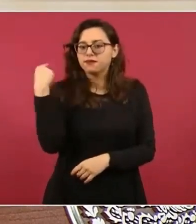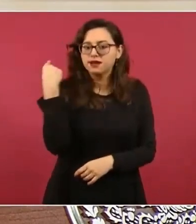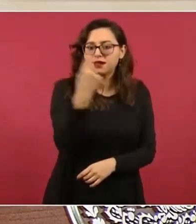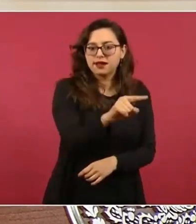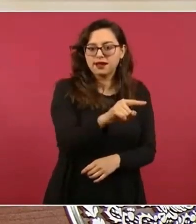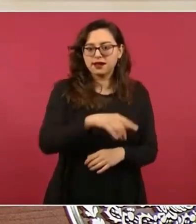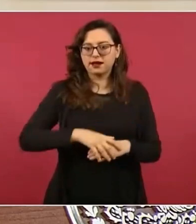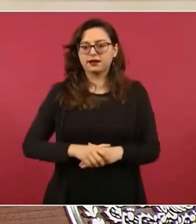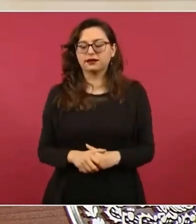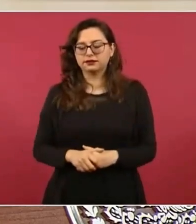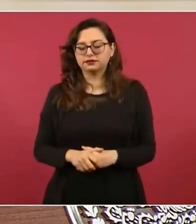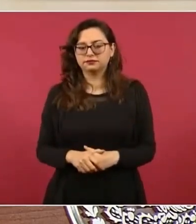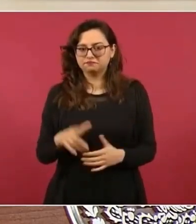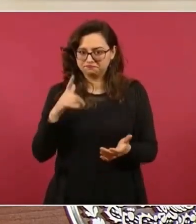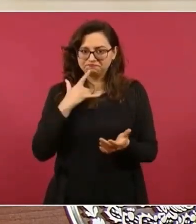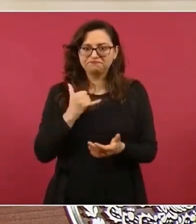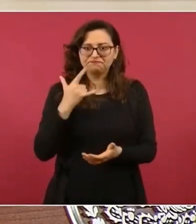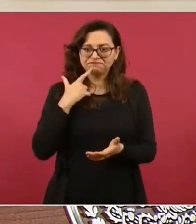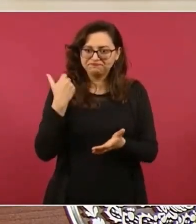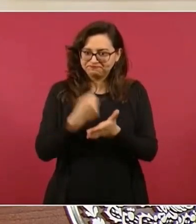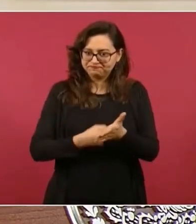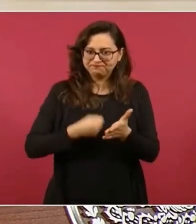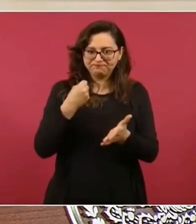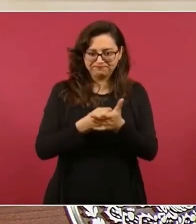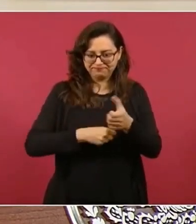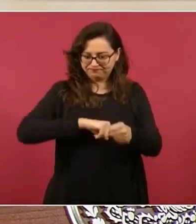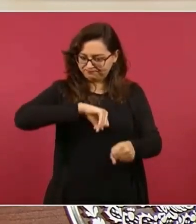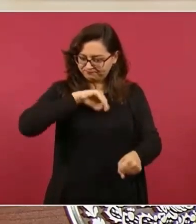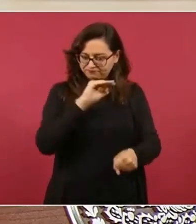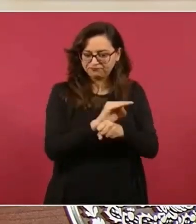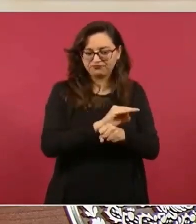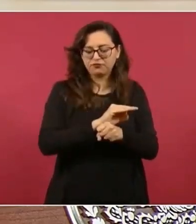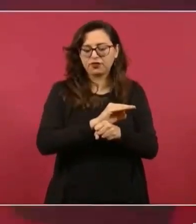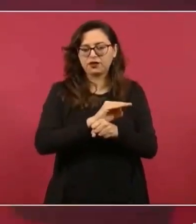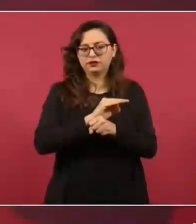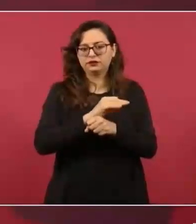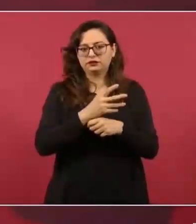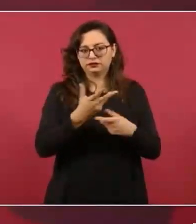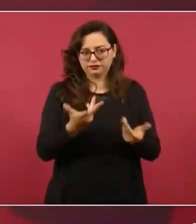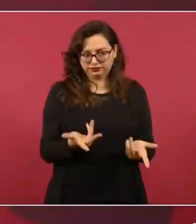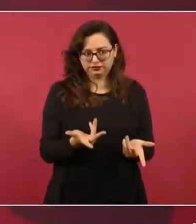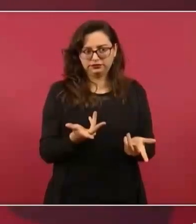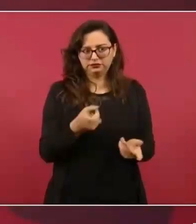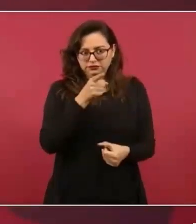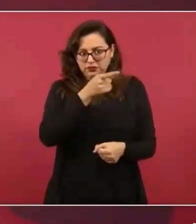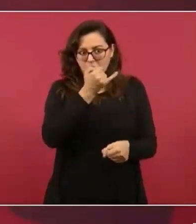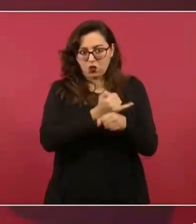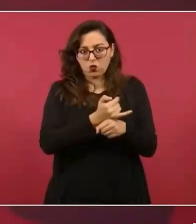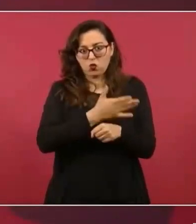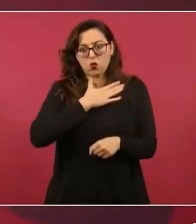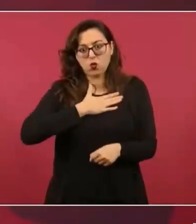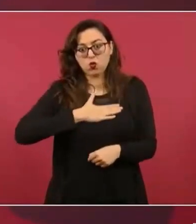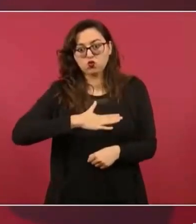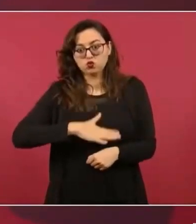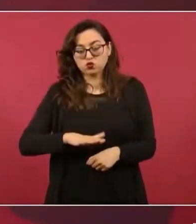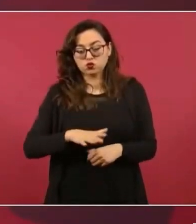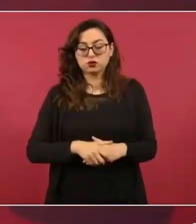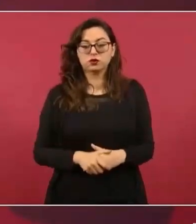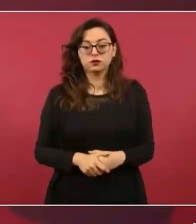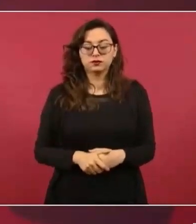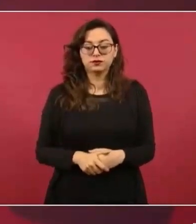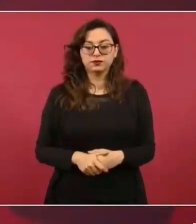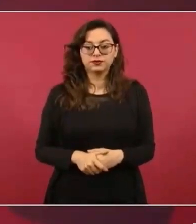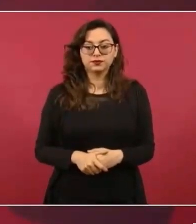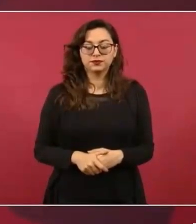y se debe de luchar en contra de las injusticias. Por ejemplo,